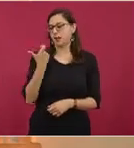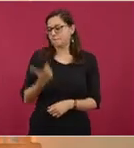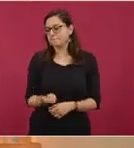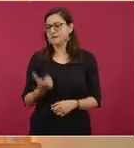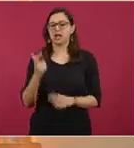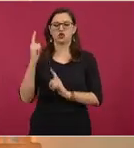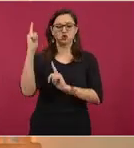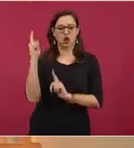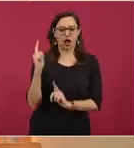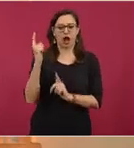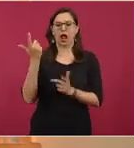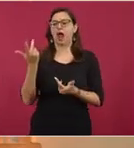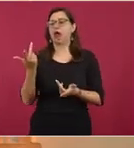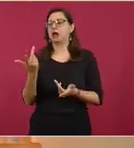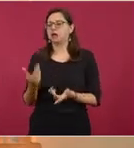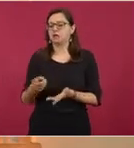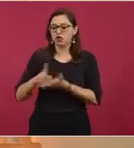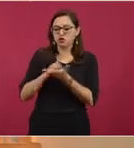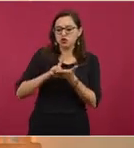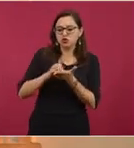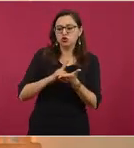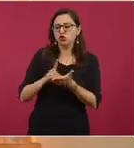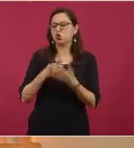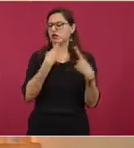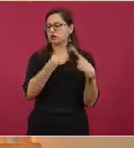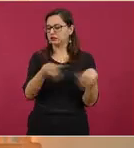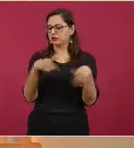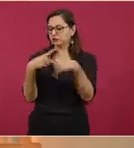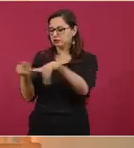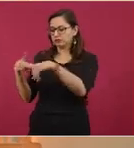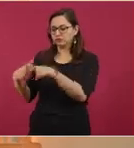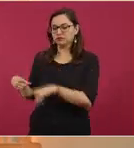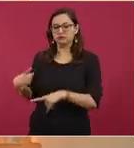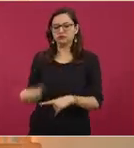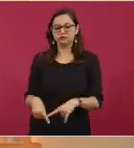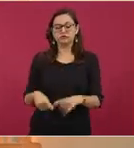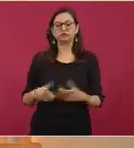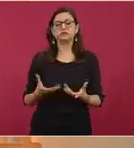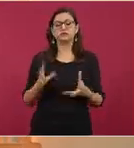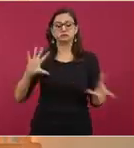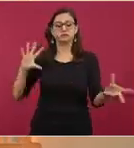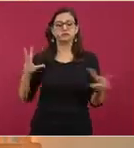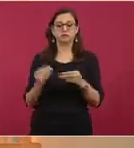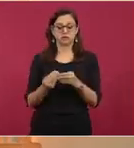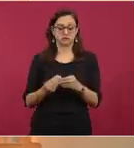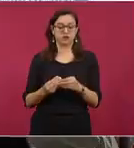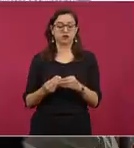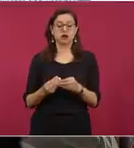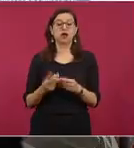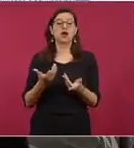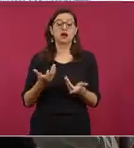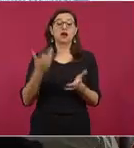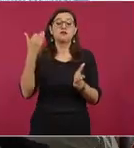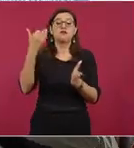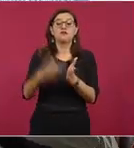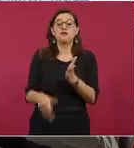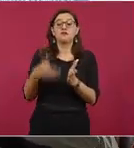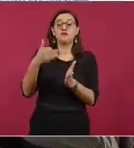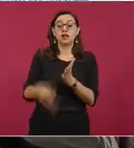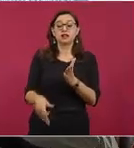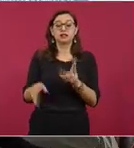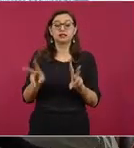sustancias prohibidas, buques inspeccionados y contenedores. Aquí nos faltó incluir lo que se refiere a